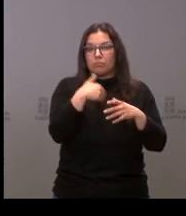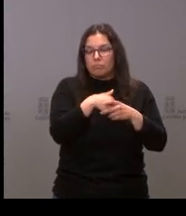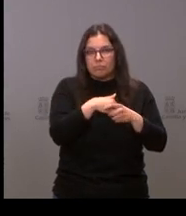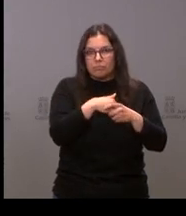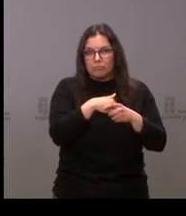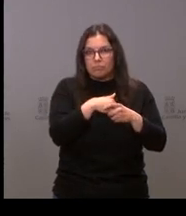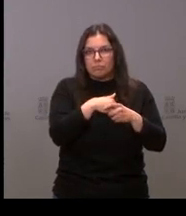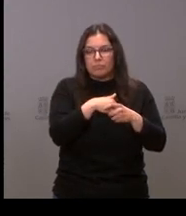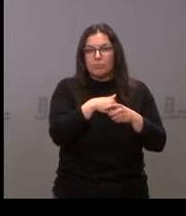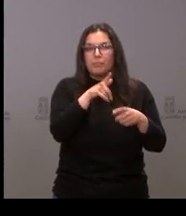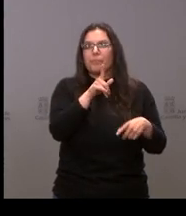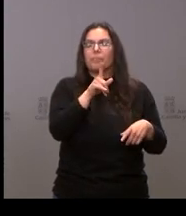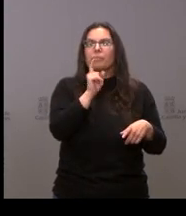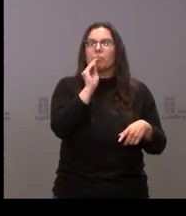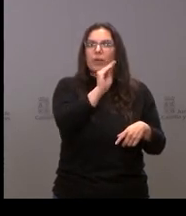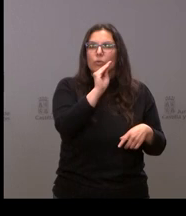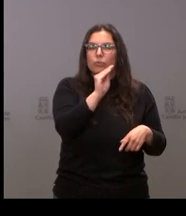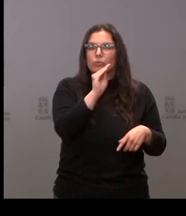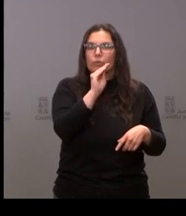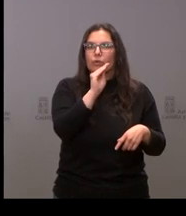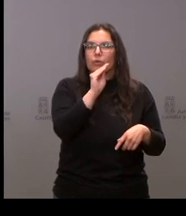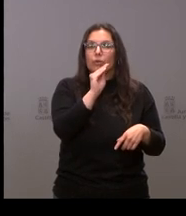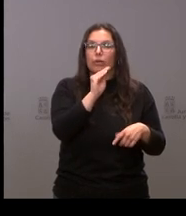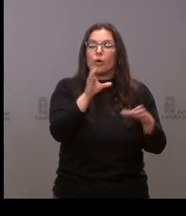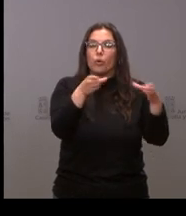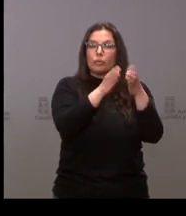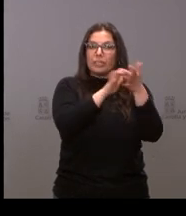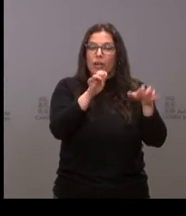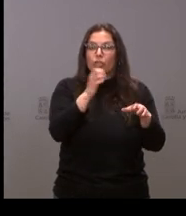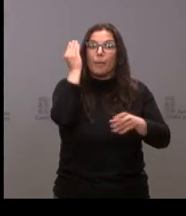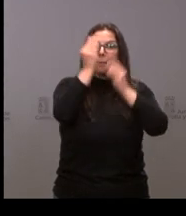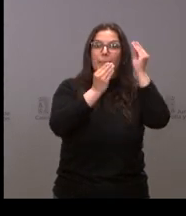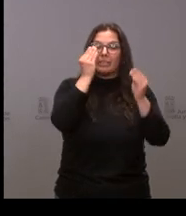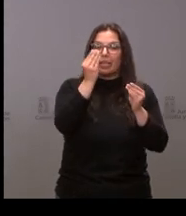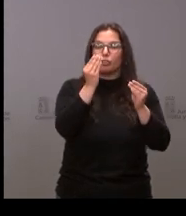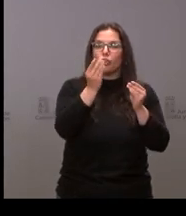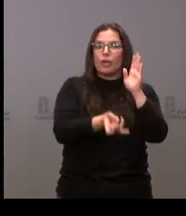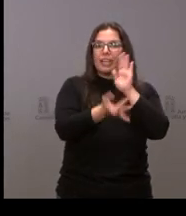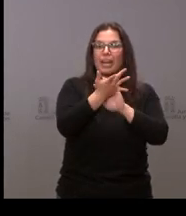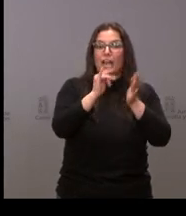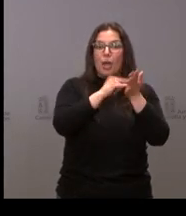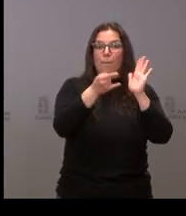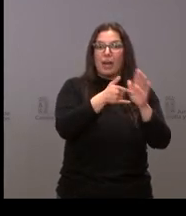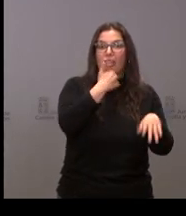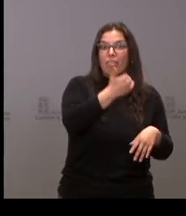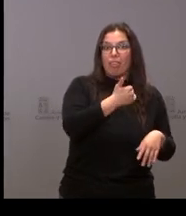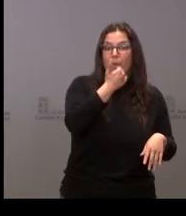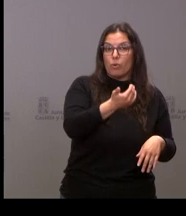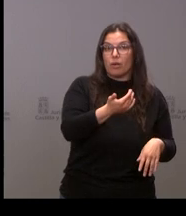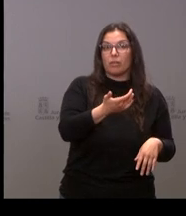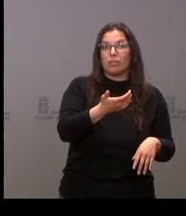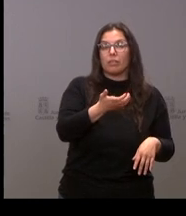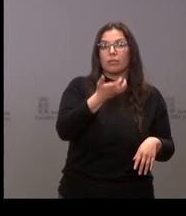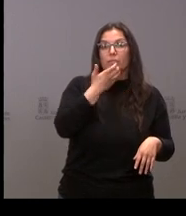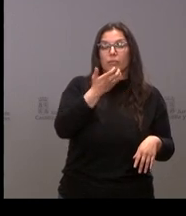y la pregunta si contempla la Junta poner en marcha un plan Zamora como el que se demandó ayer en la mesa provincial de la